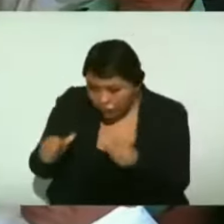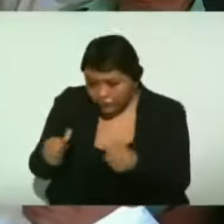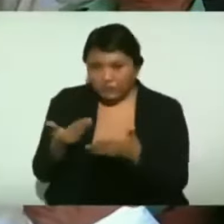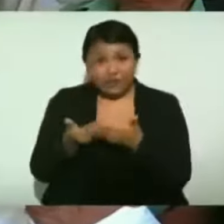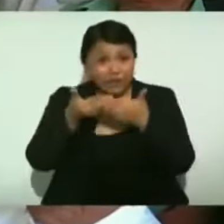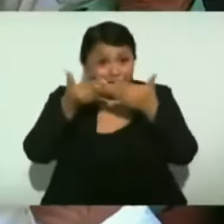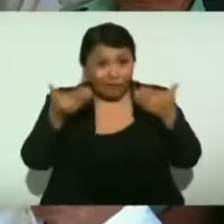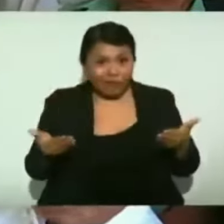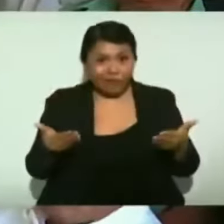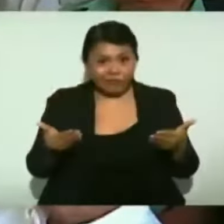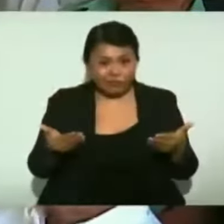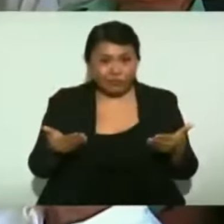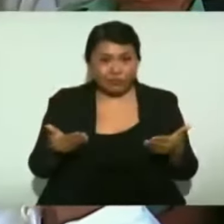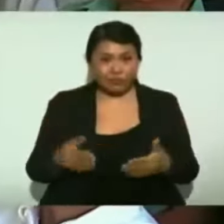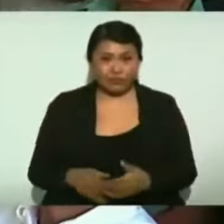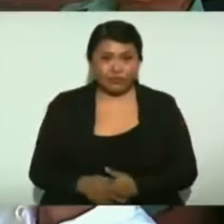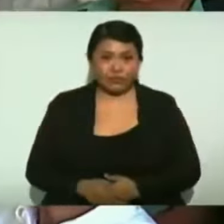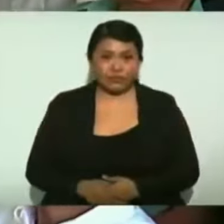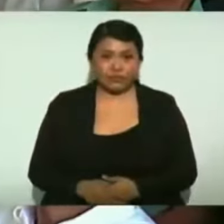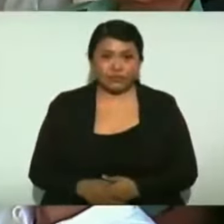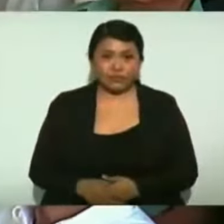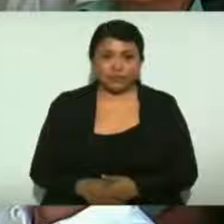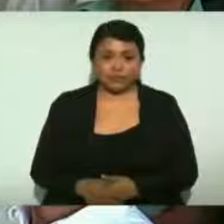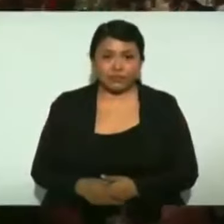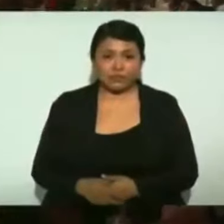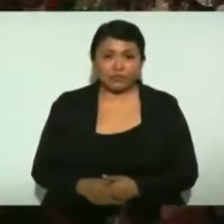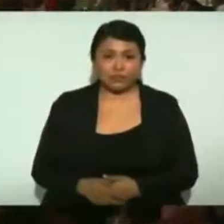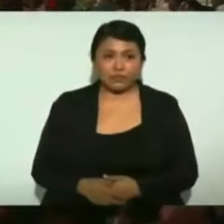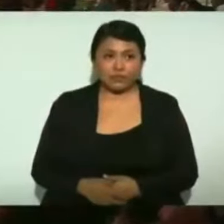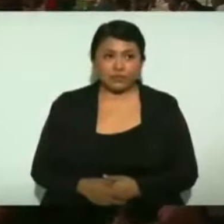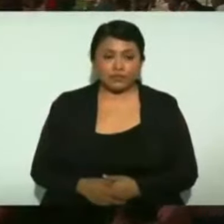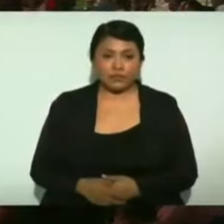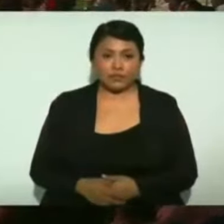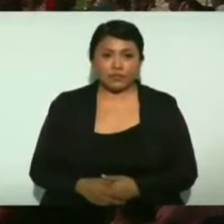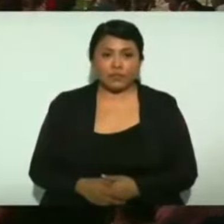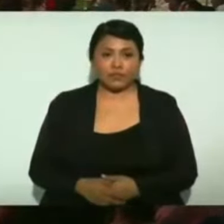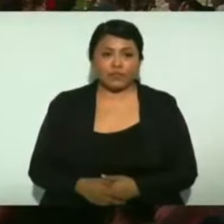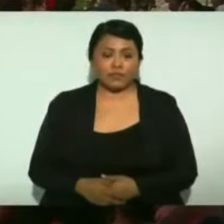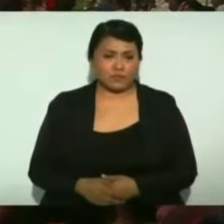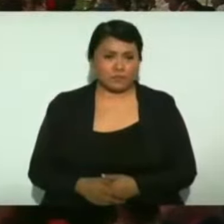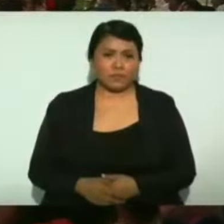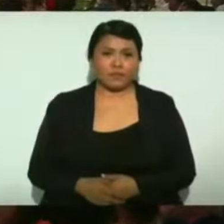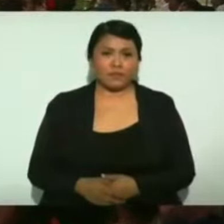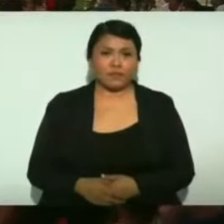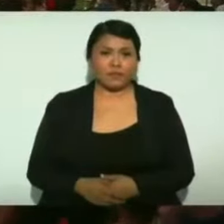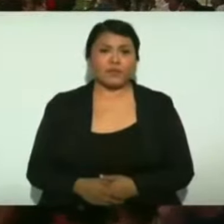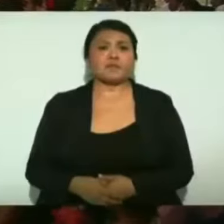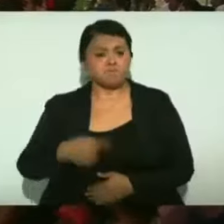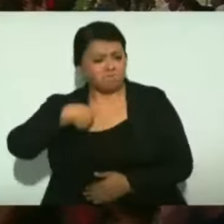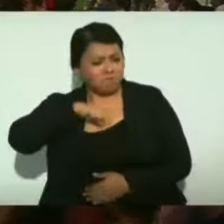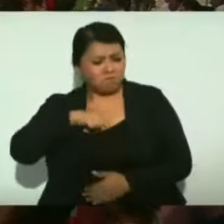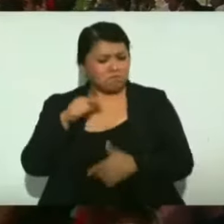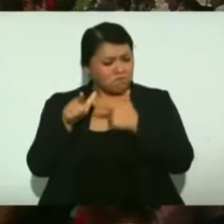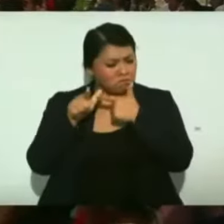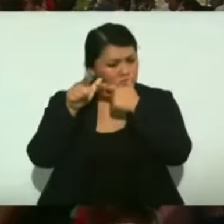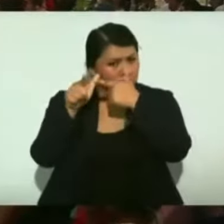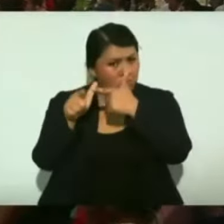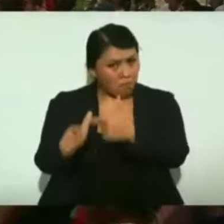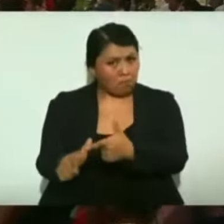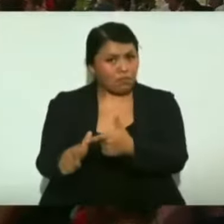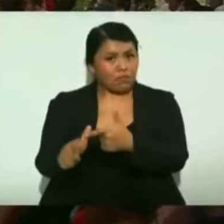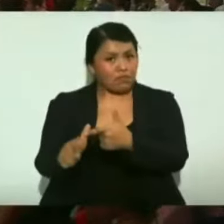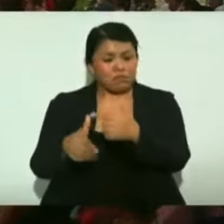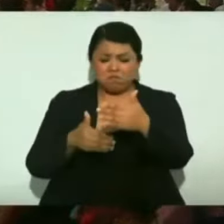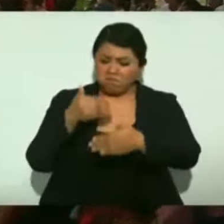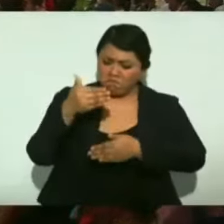al sureste. Y vamos a continuar. Y